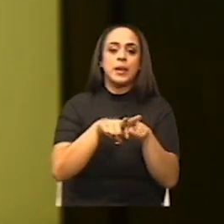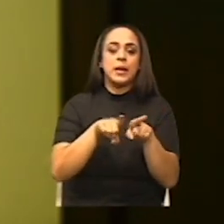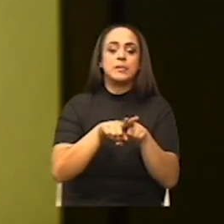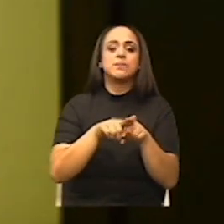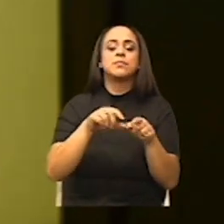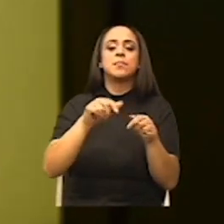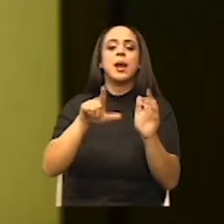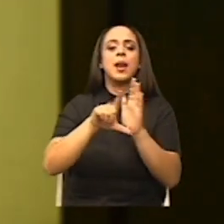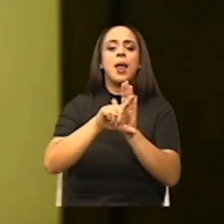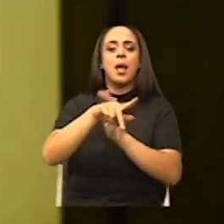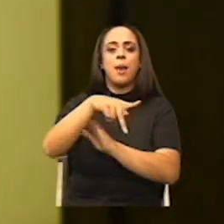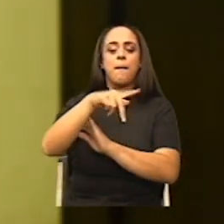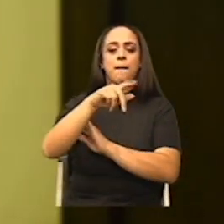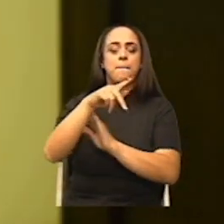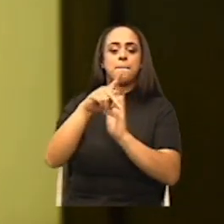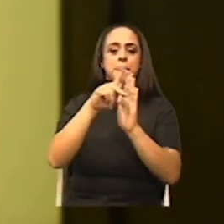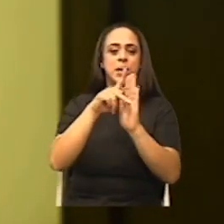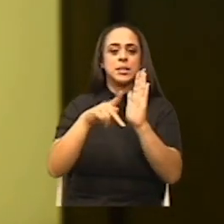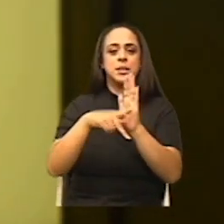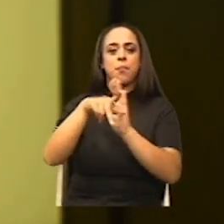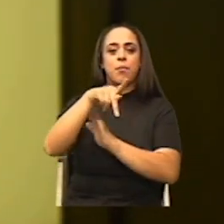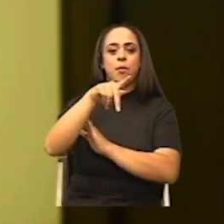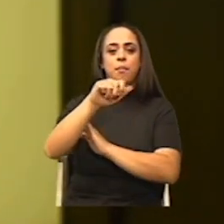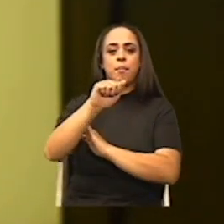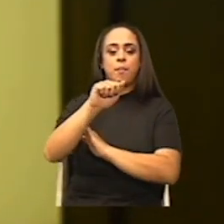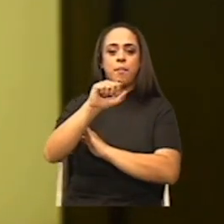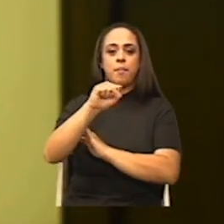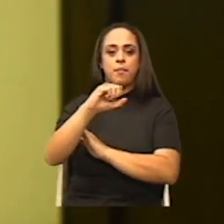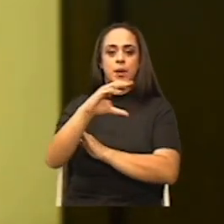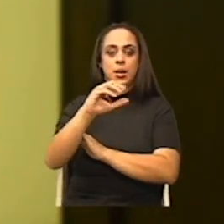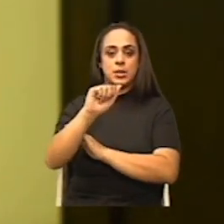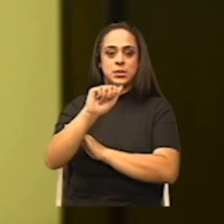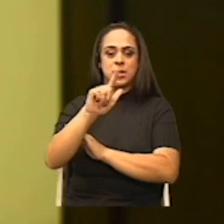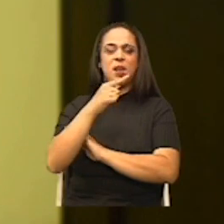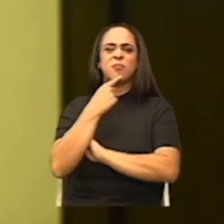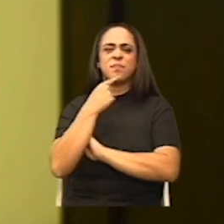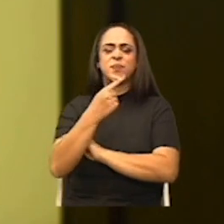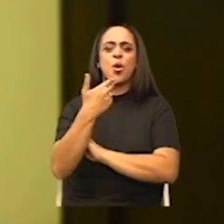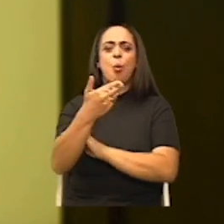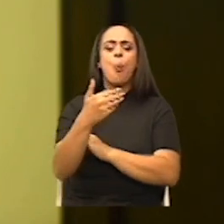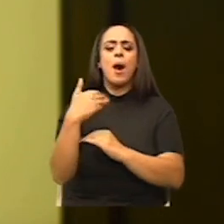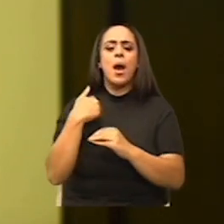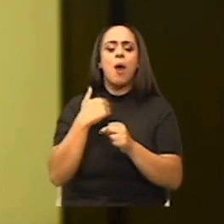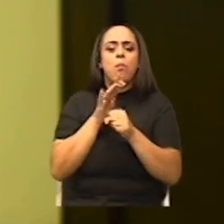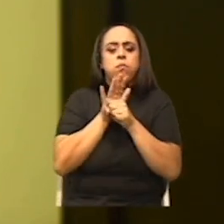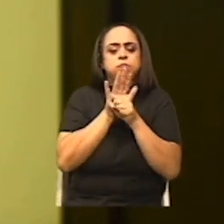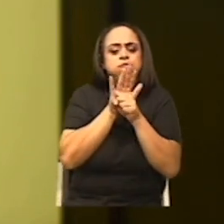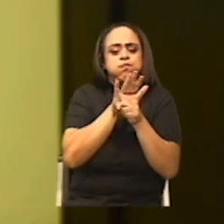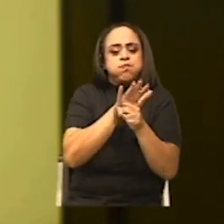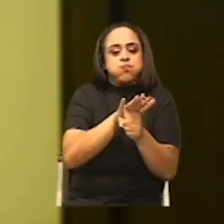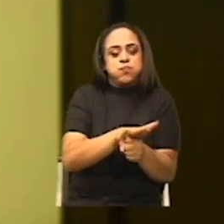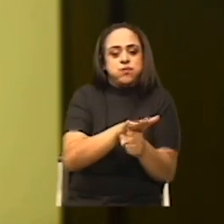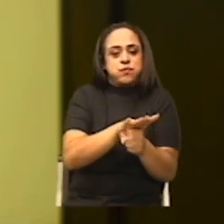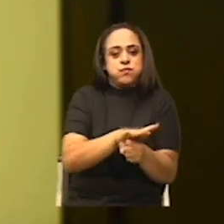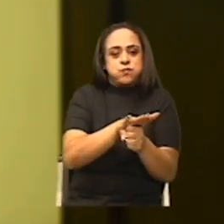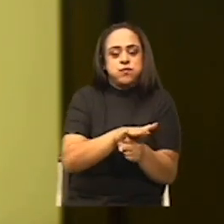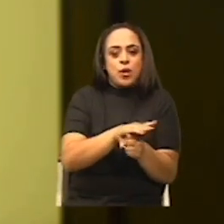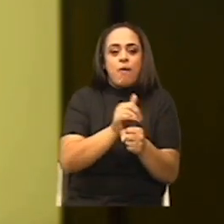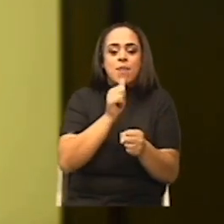El principio de Pascal nos indica que cuando ejercemos una presión sobre un fluido